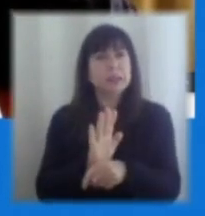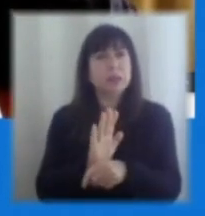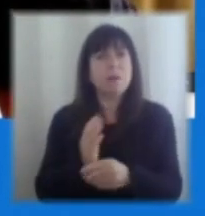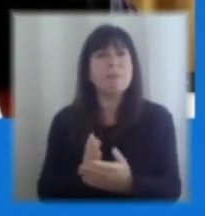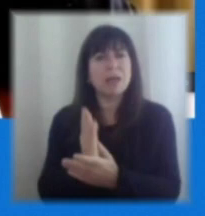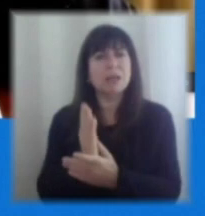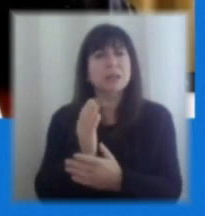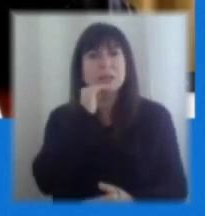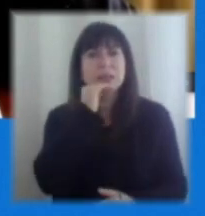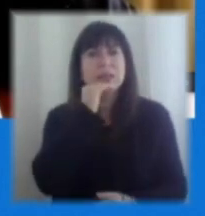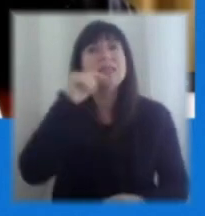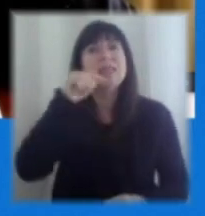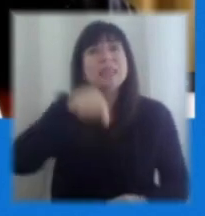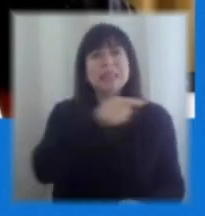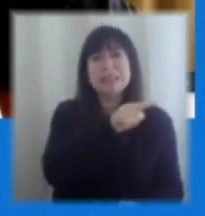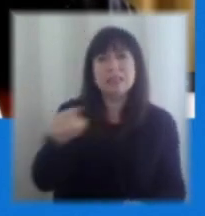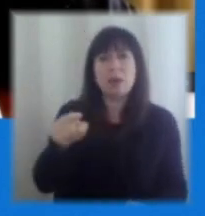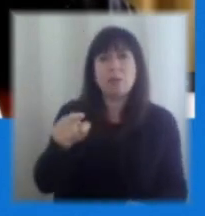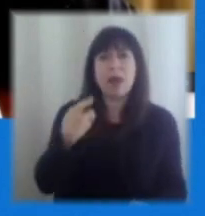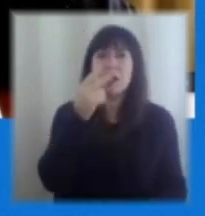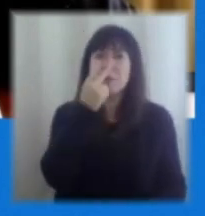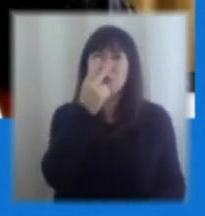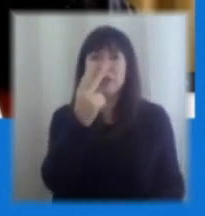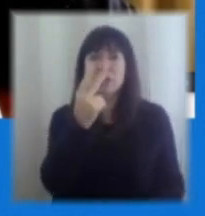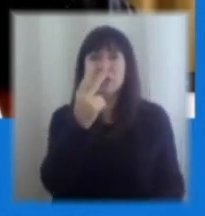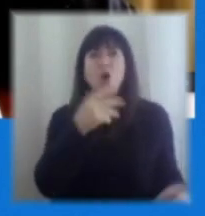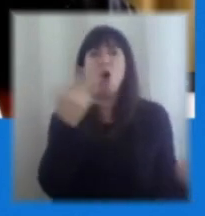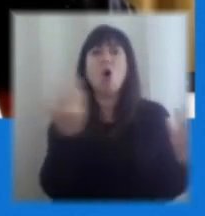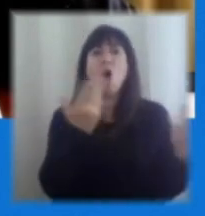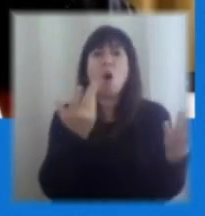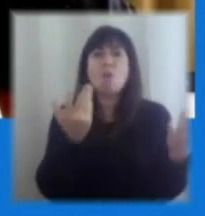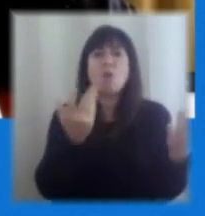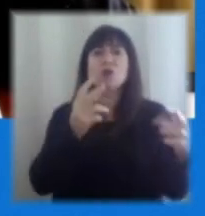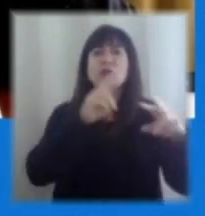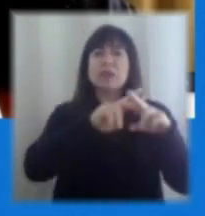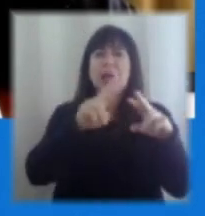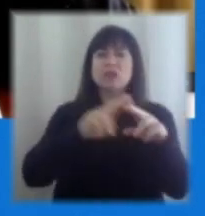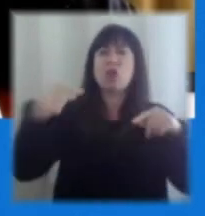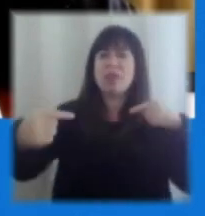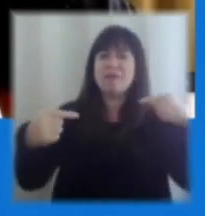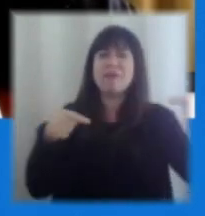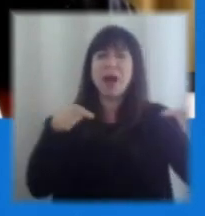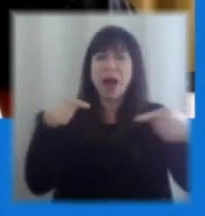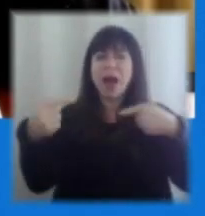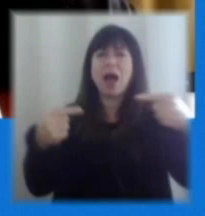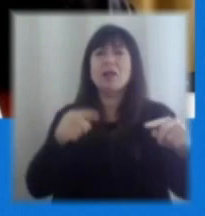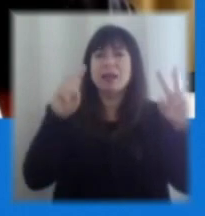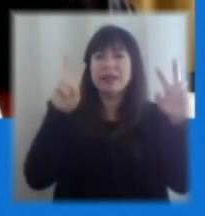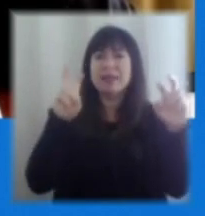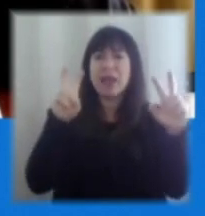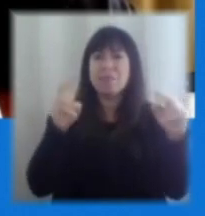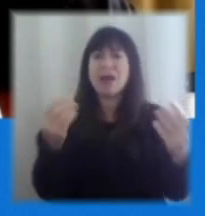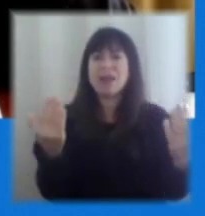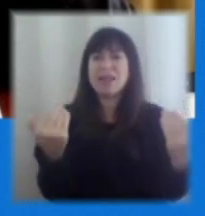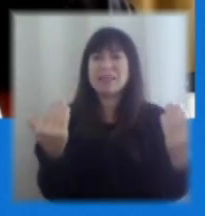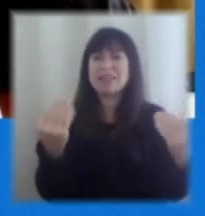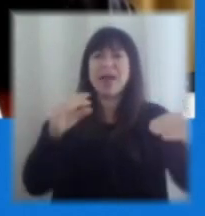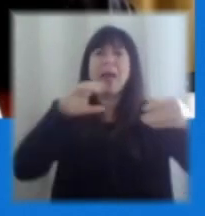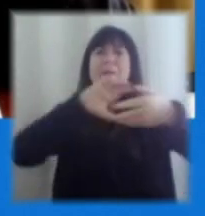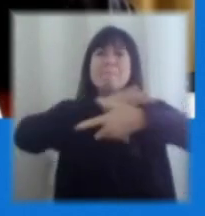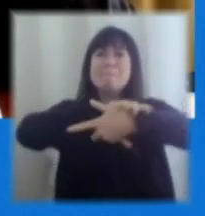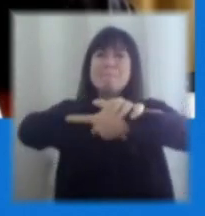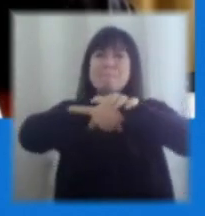esta semana hemos visto cómo se ha activado un legítimo y necesario debate sobre la necesidad de un pacto económico-social,